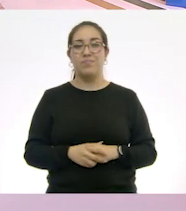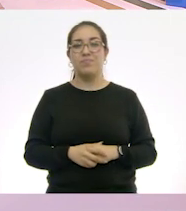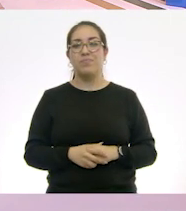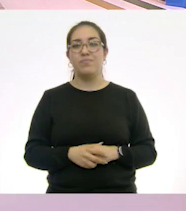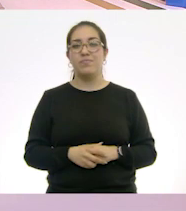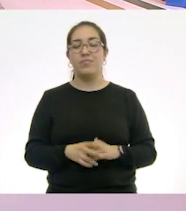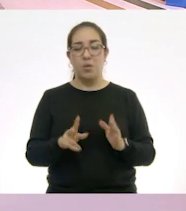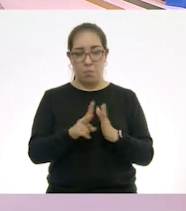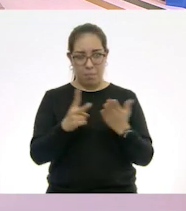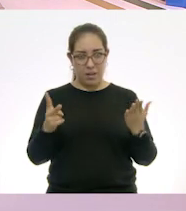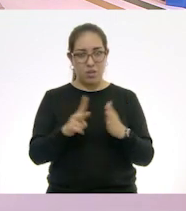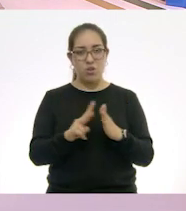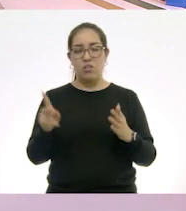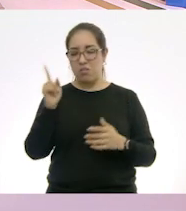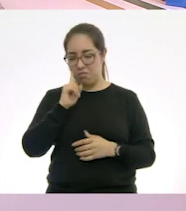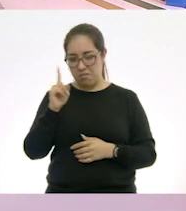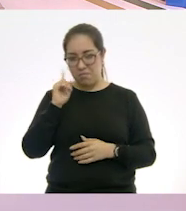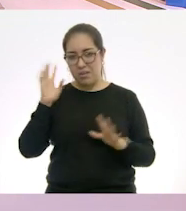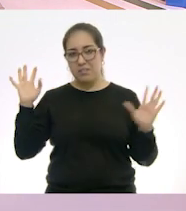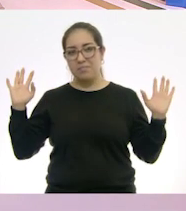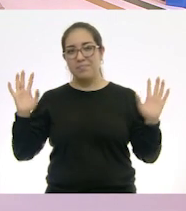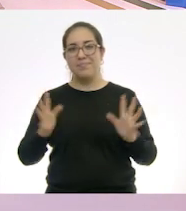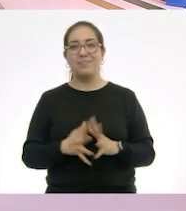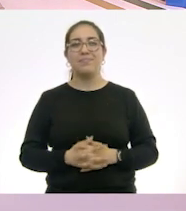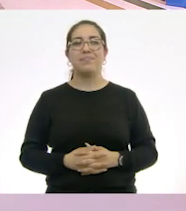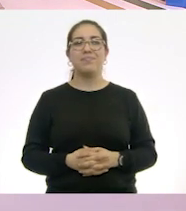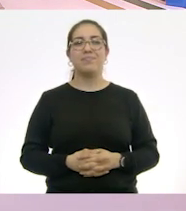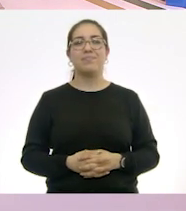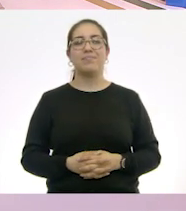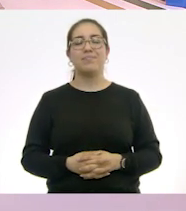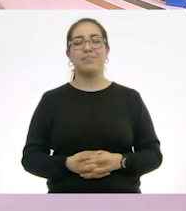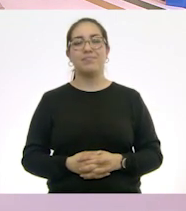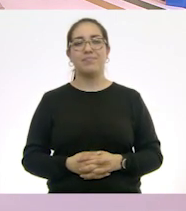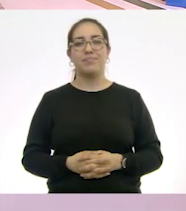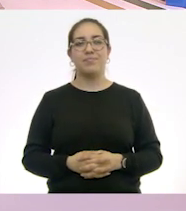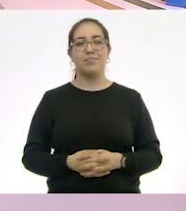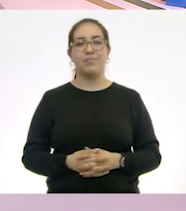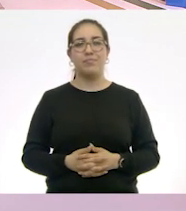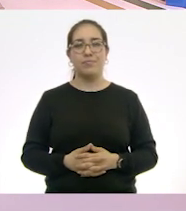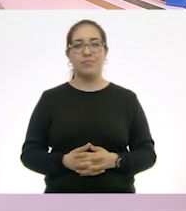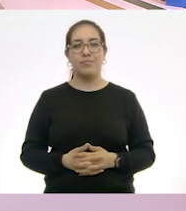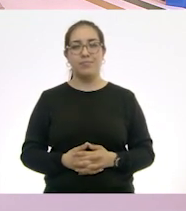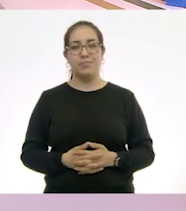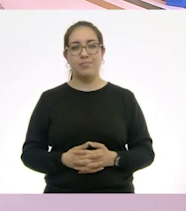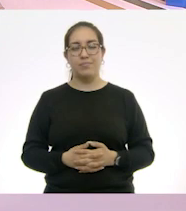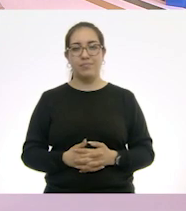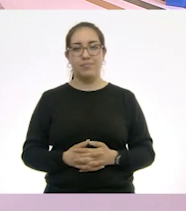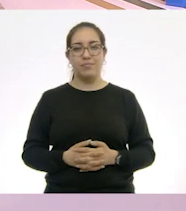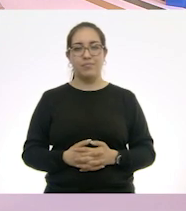la... Un periódico, El periódico, a ver, ¿tú qué encuentras en el periódico? Ajá.